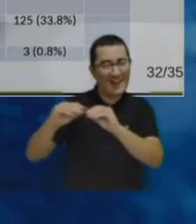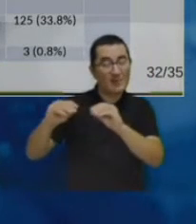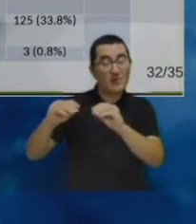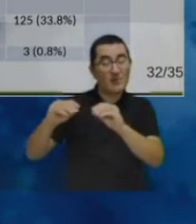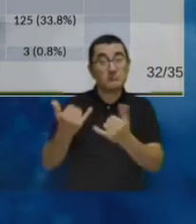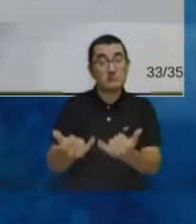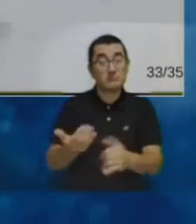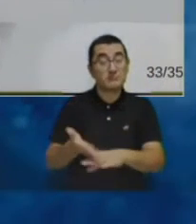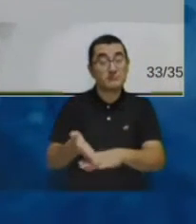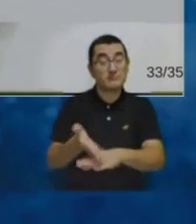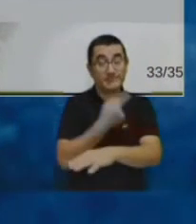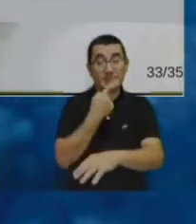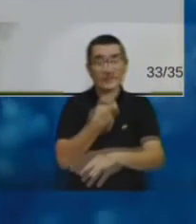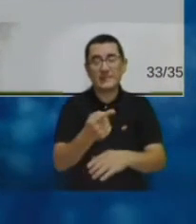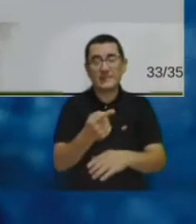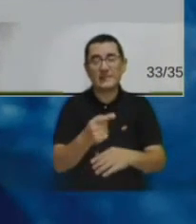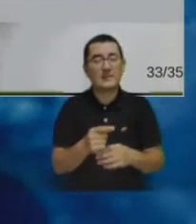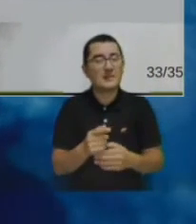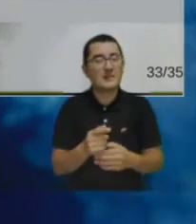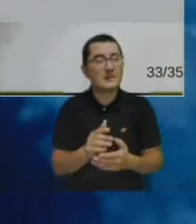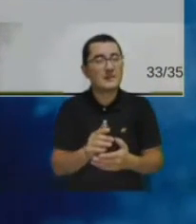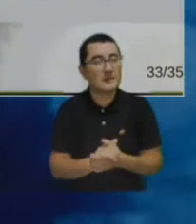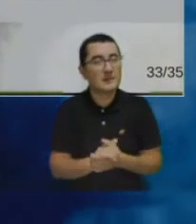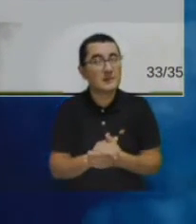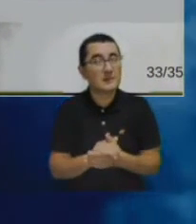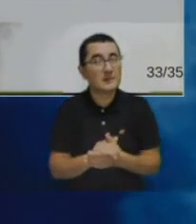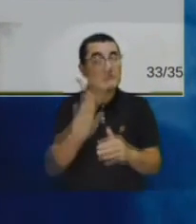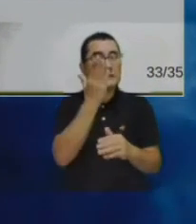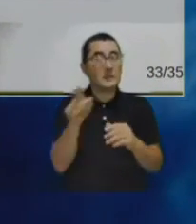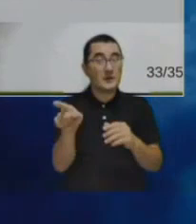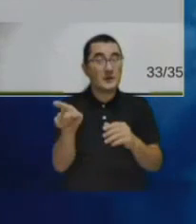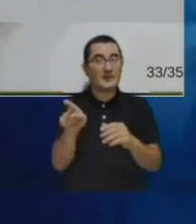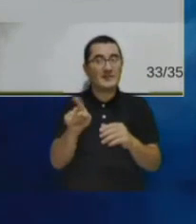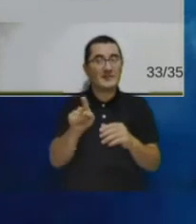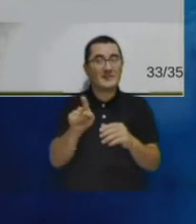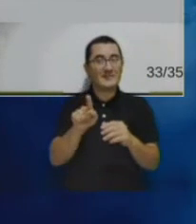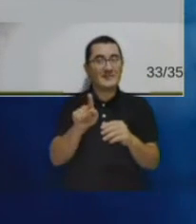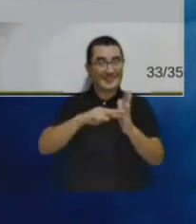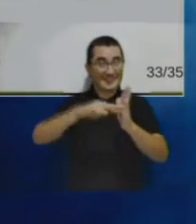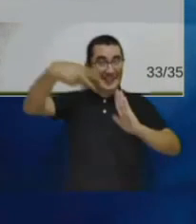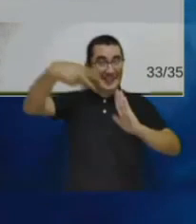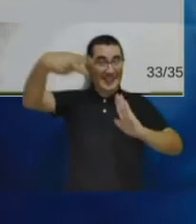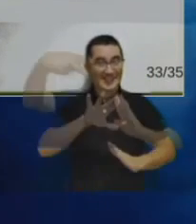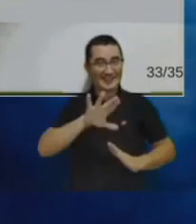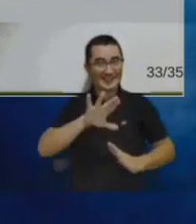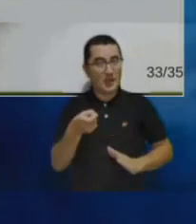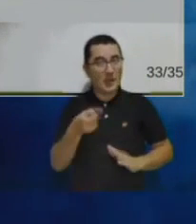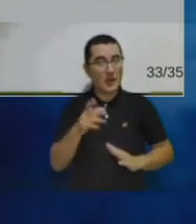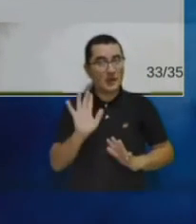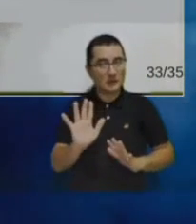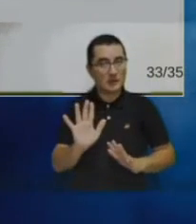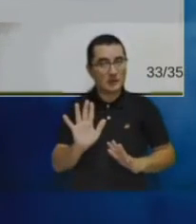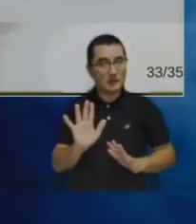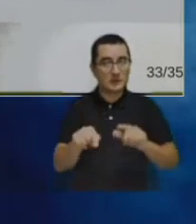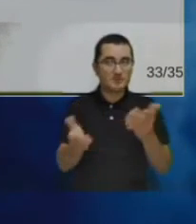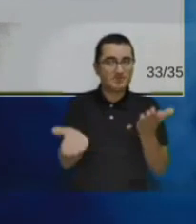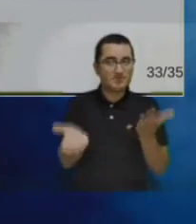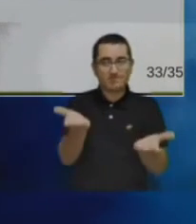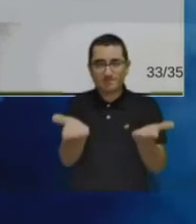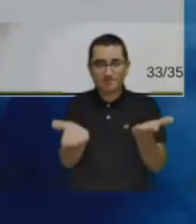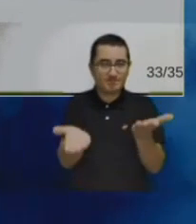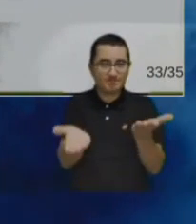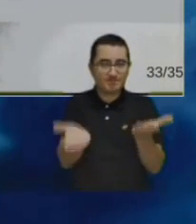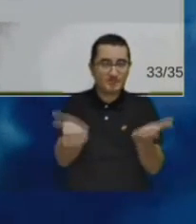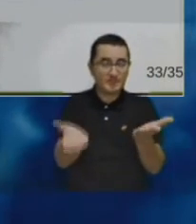es que frente a la tecnología 5G hay una posición que digamos podría decirse como ambivalente y esto es extensivo a